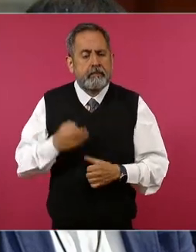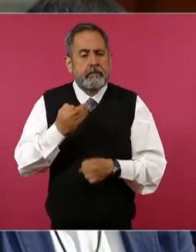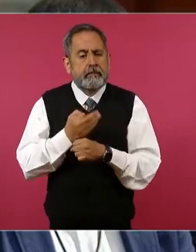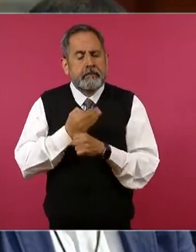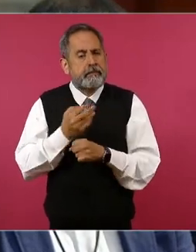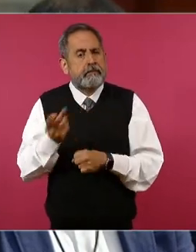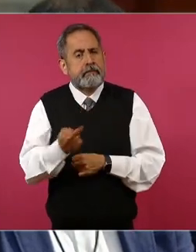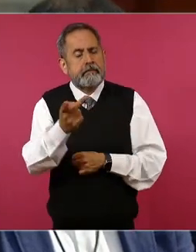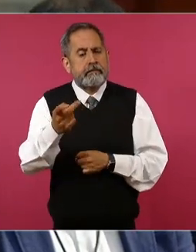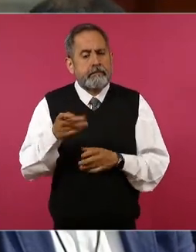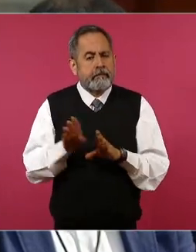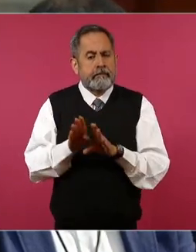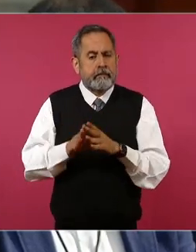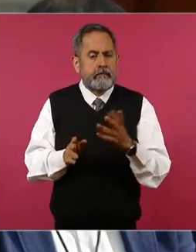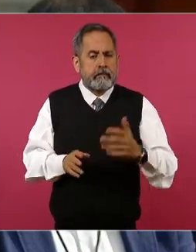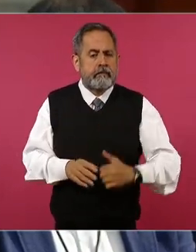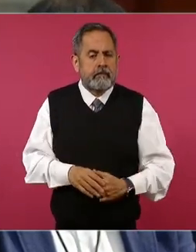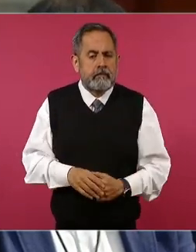la pregunta sería